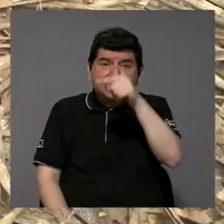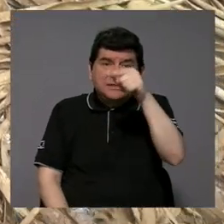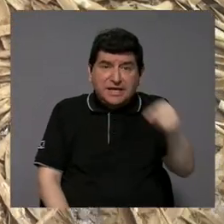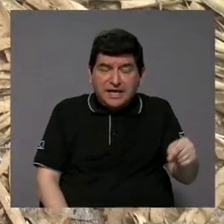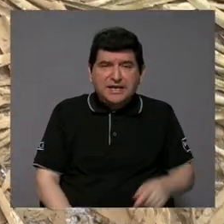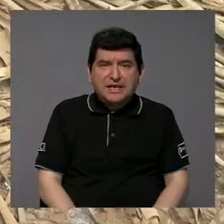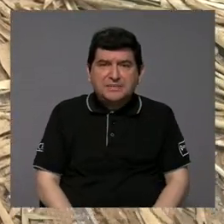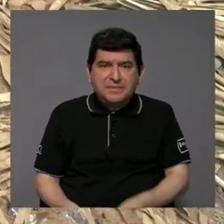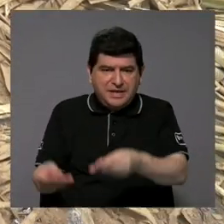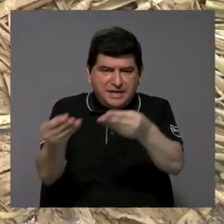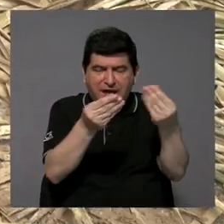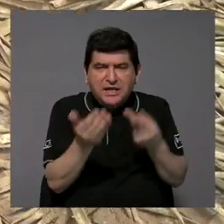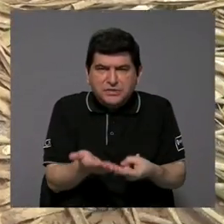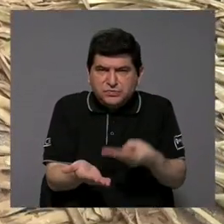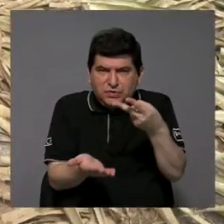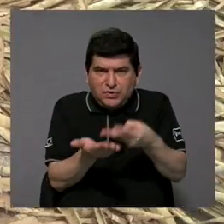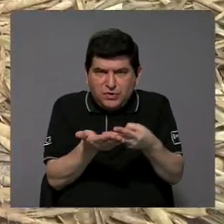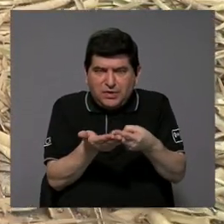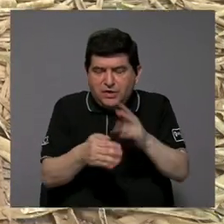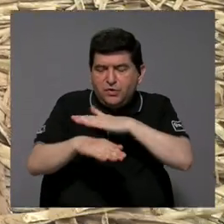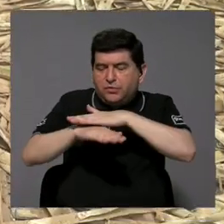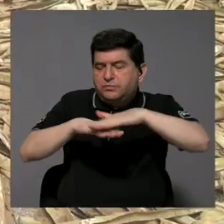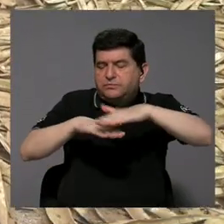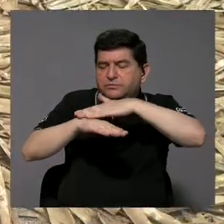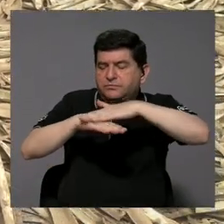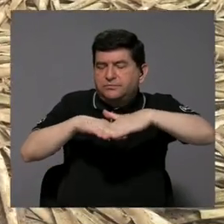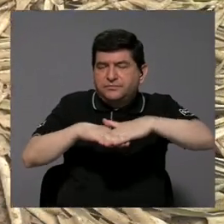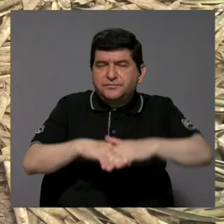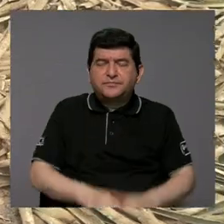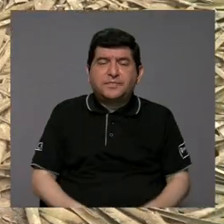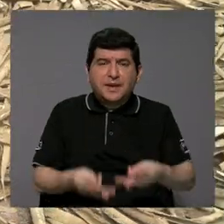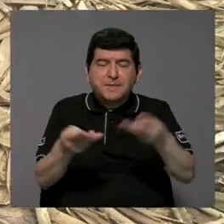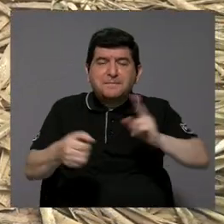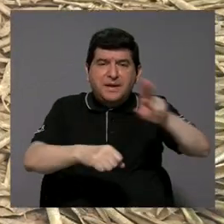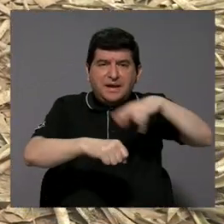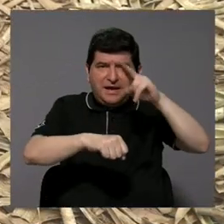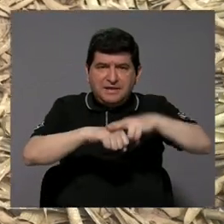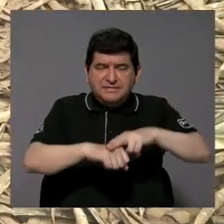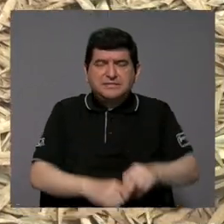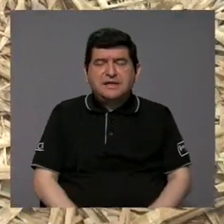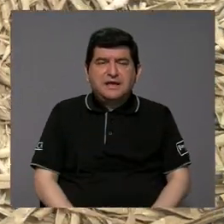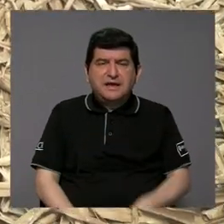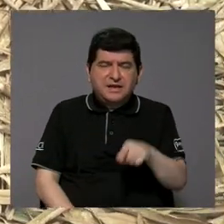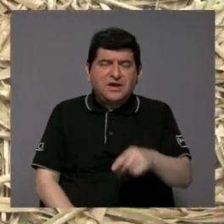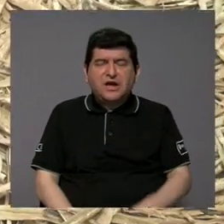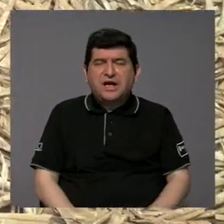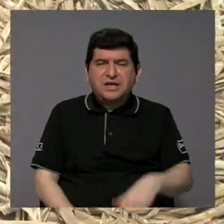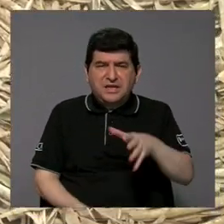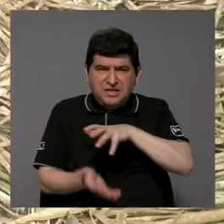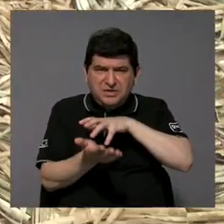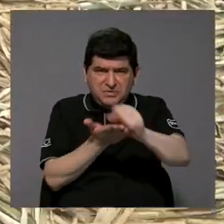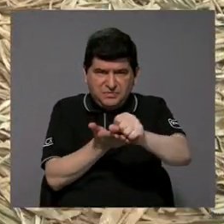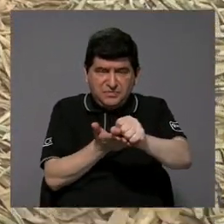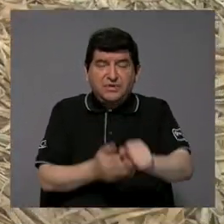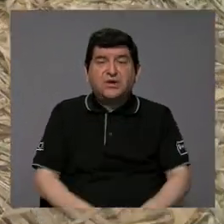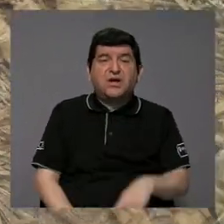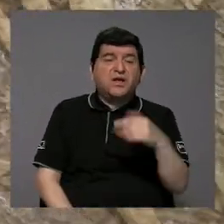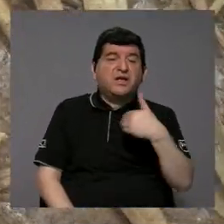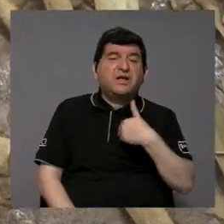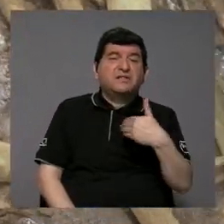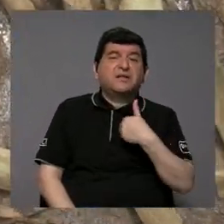mucho del suelo más rico, del superficial, se va toda esa materia orgánica, todos esos microorganismos, y al final lo que